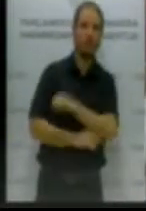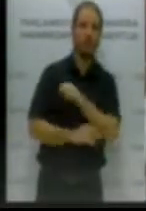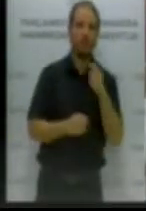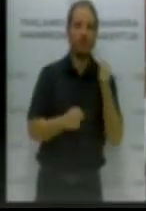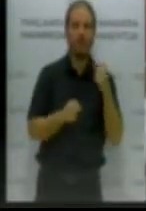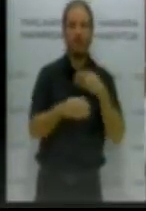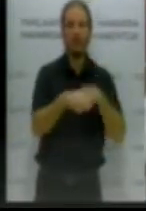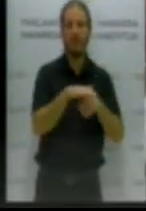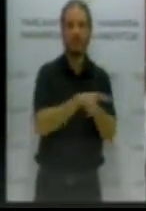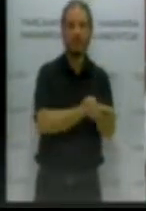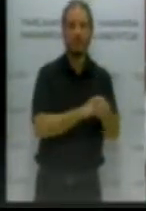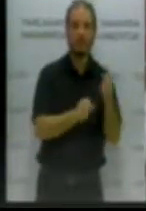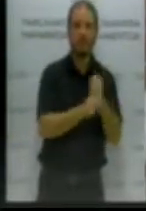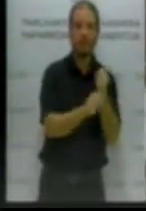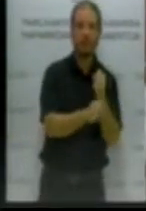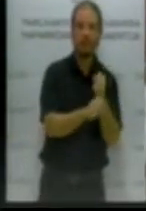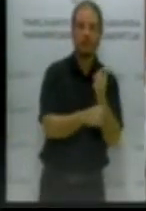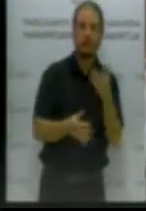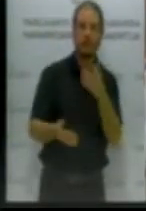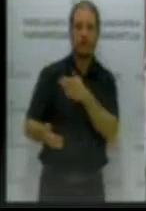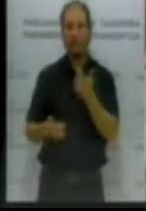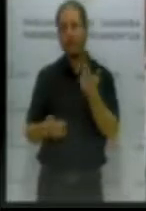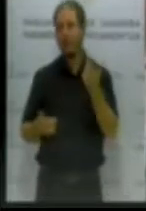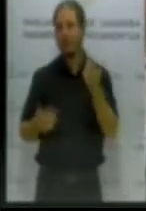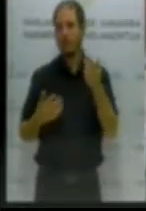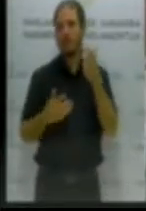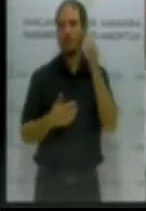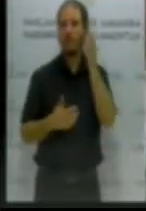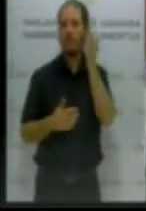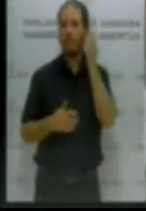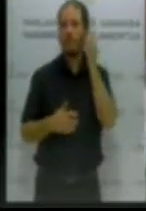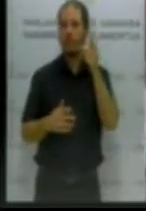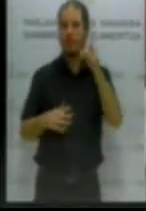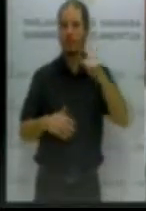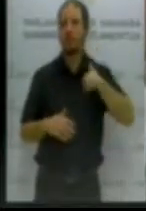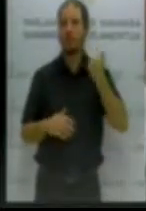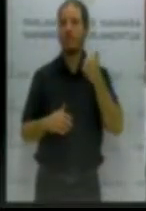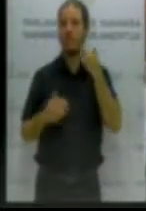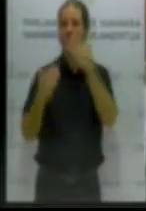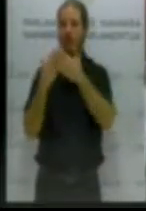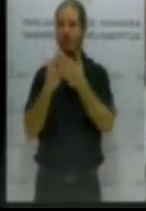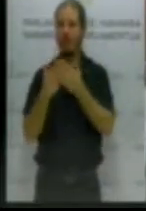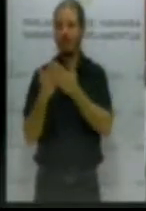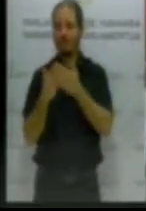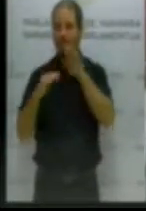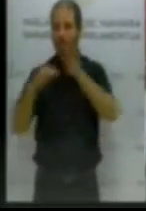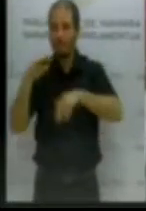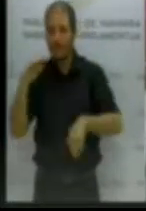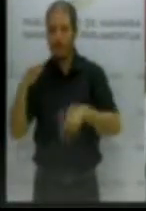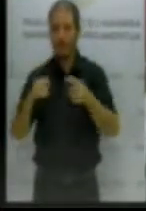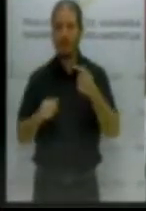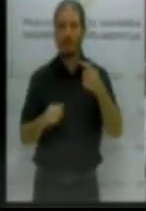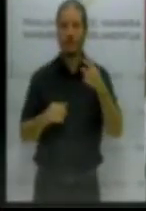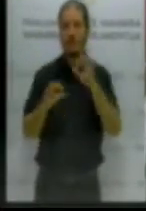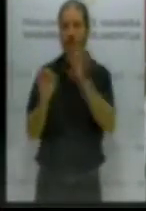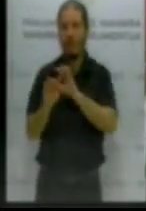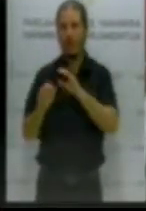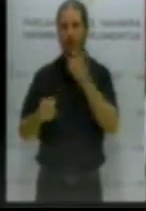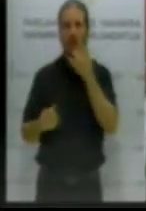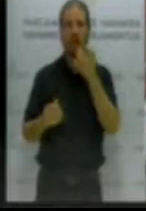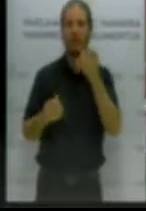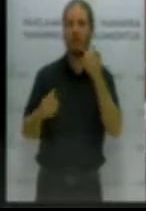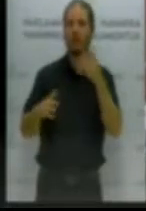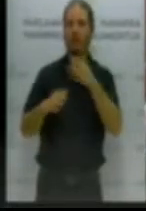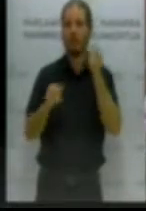no tenían muchas oportunidades de estudiar, en muchos casos, ni tenían oportunidades tampoco de trabajar fuera de